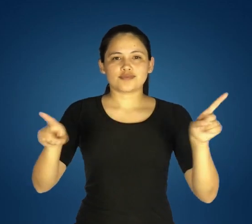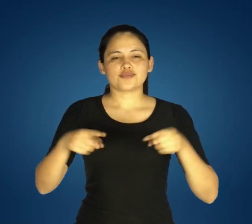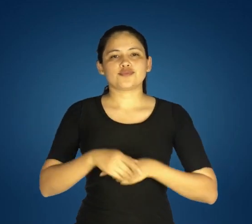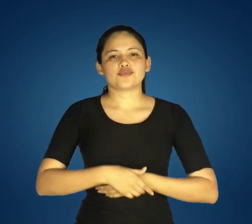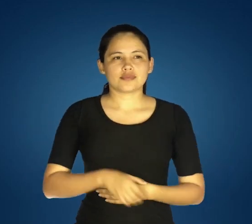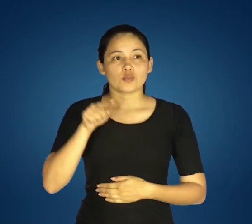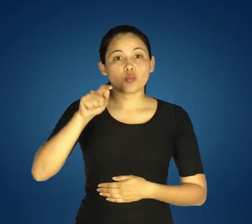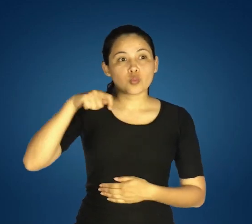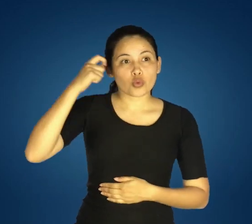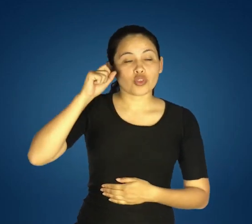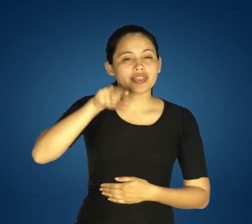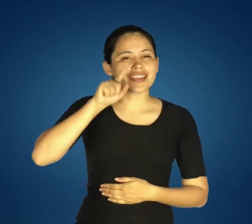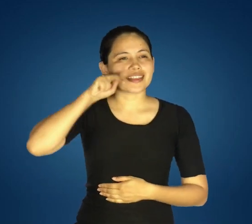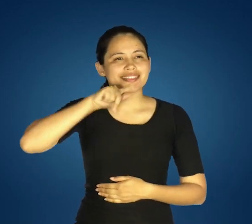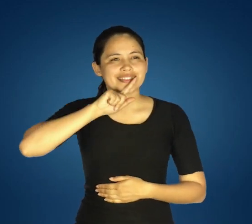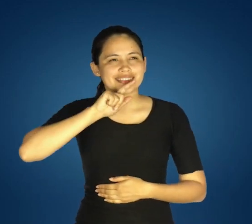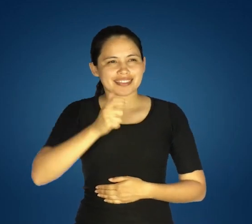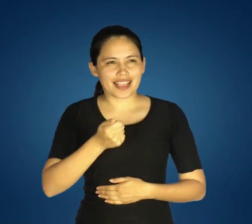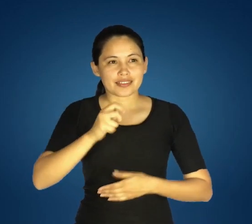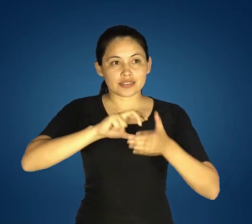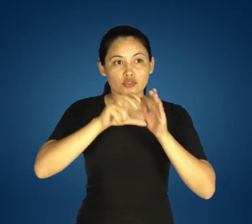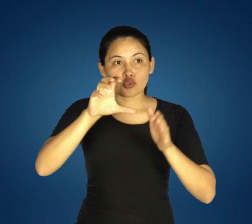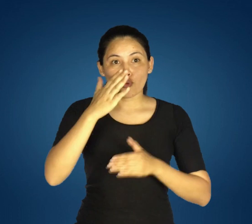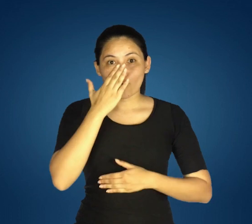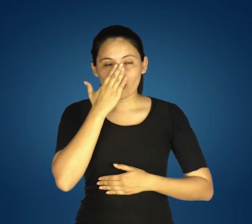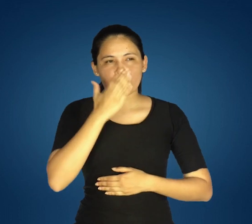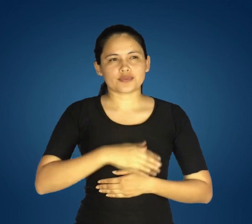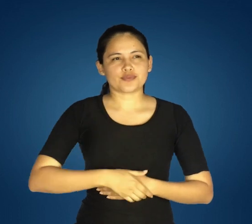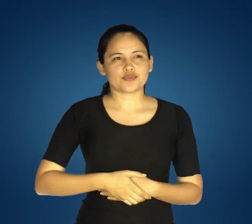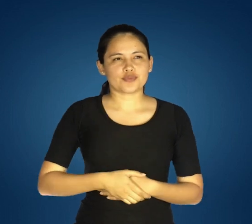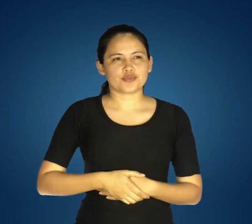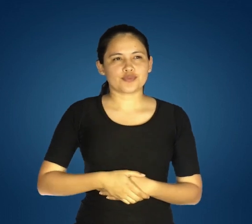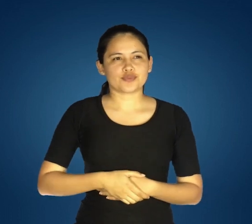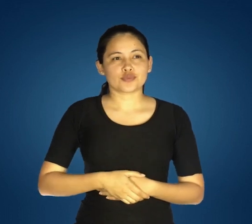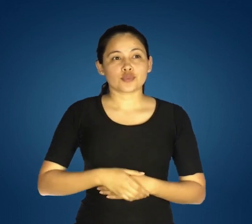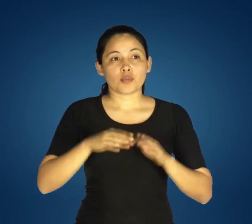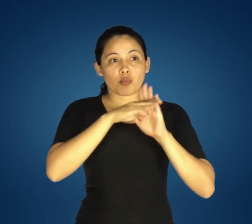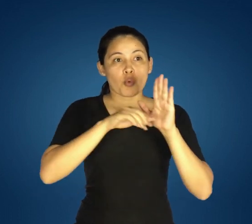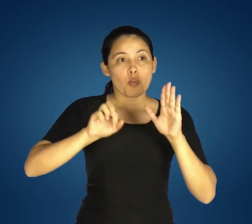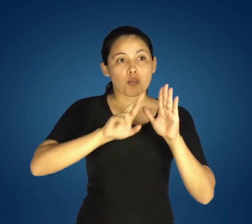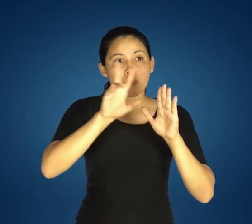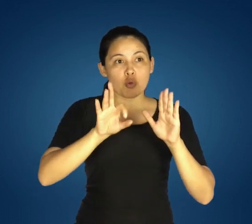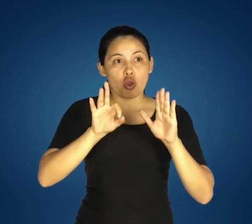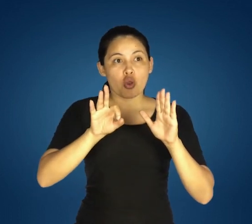Una producción de INTA, Centro Regional Córdoba, para el Programa Pro Huerta, INTA,